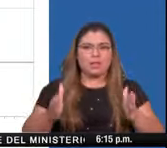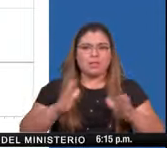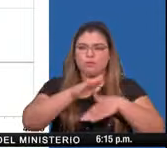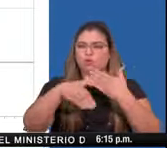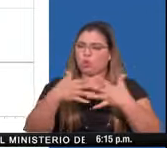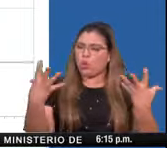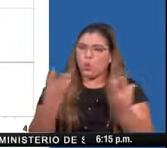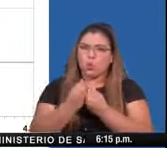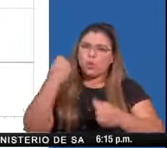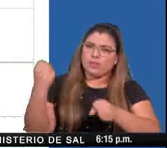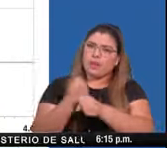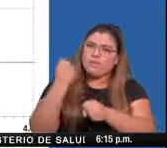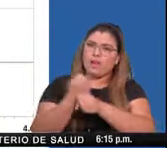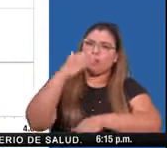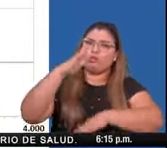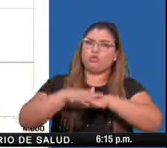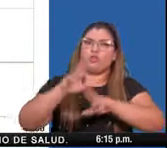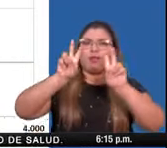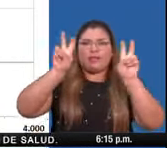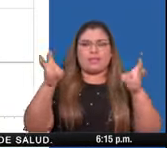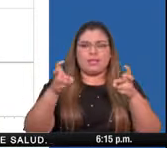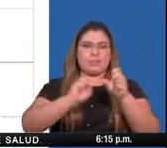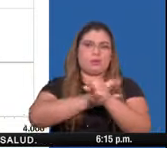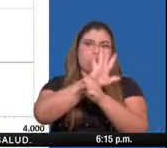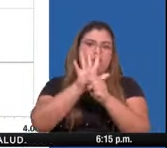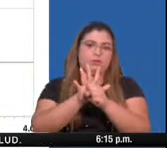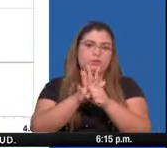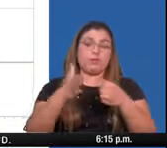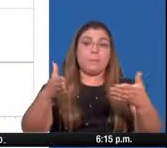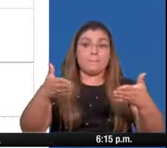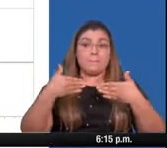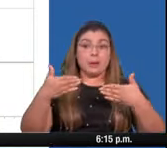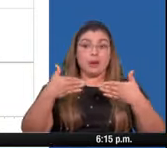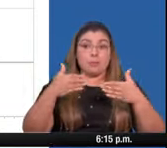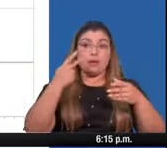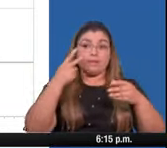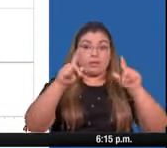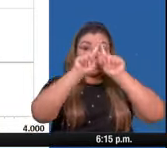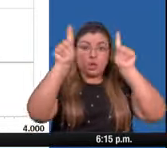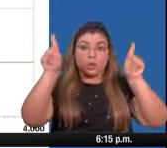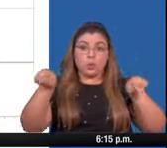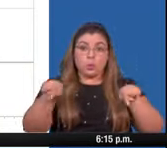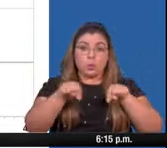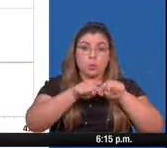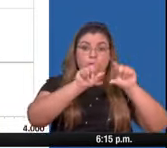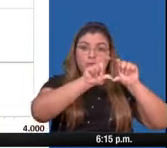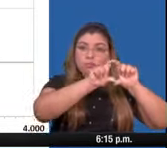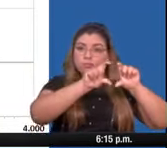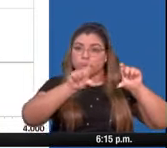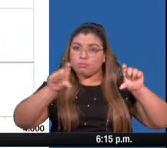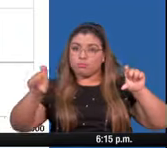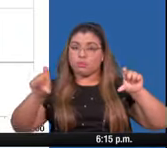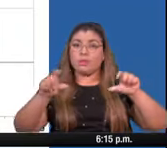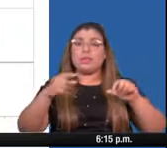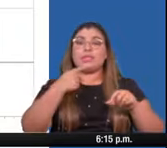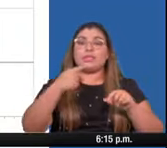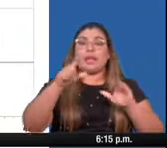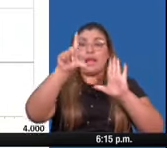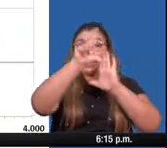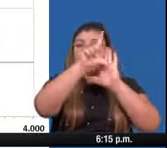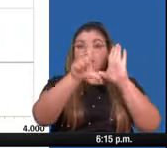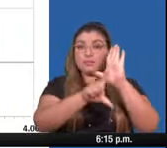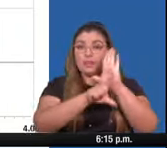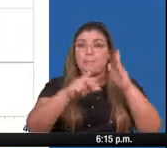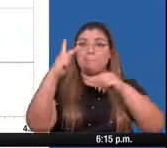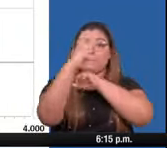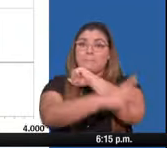indica cómo Panamá se encuentra dentro de los países de las